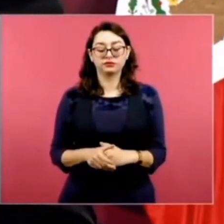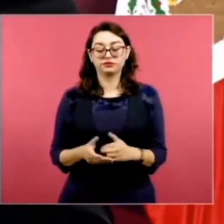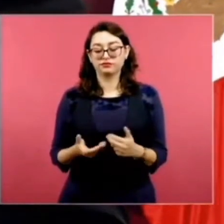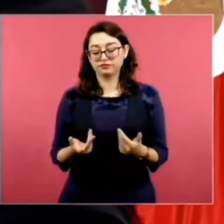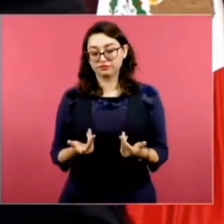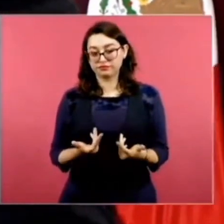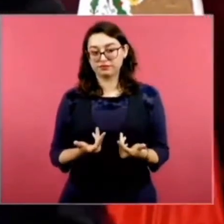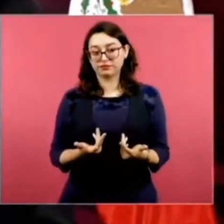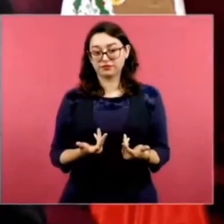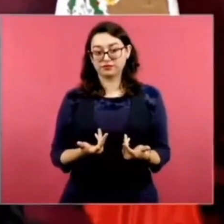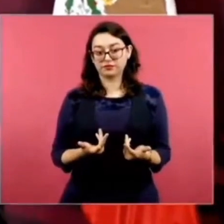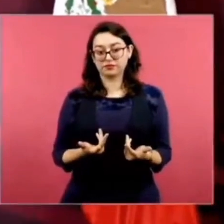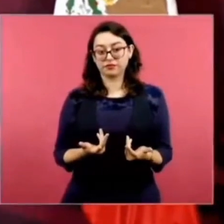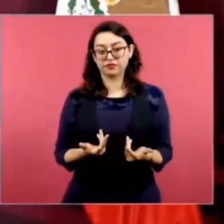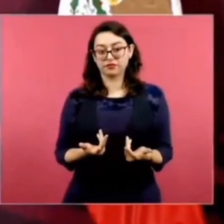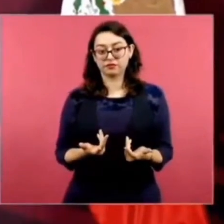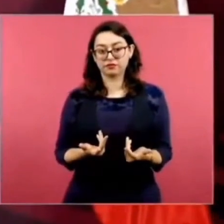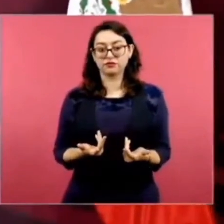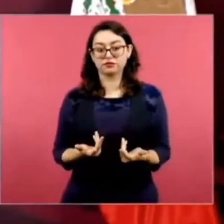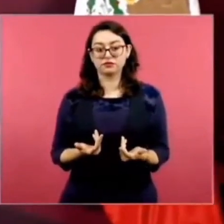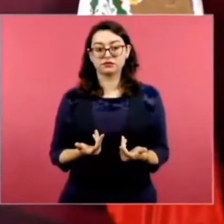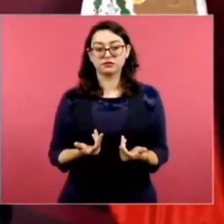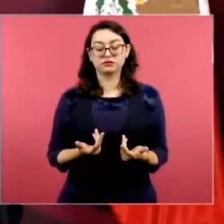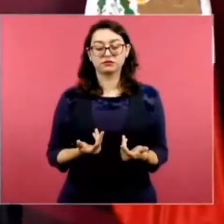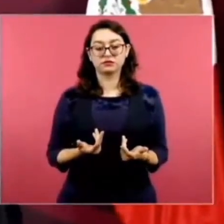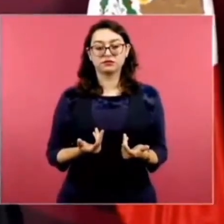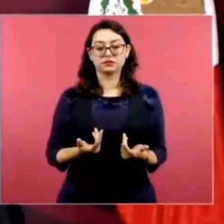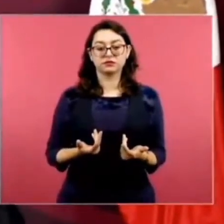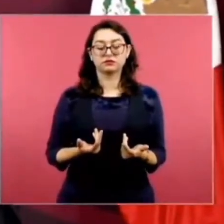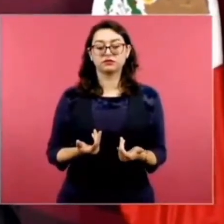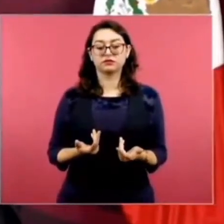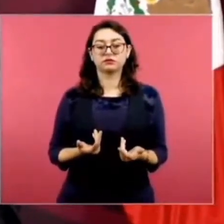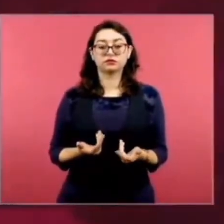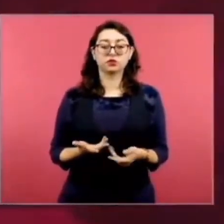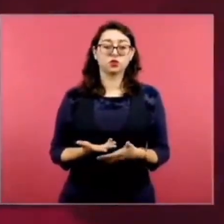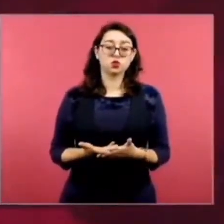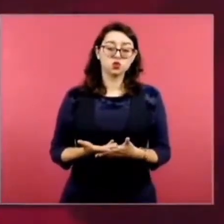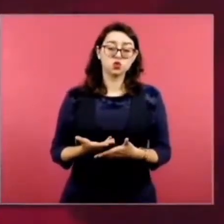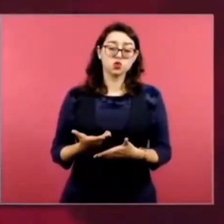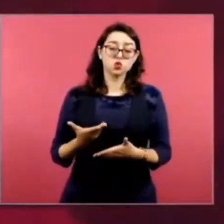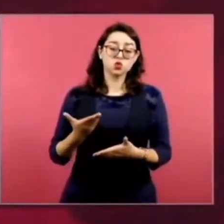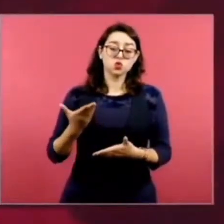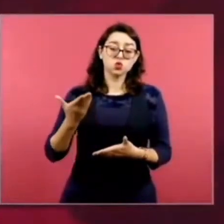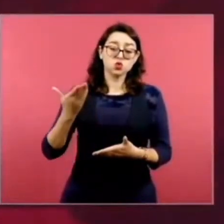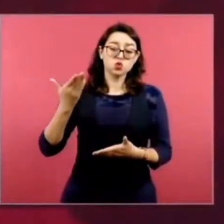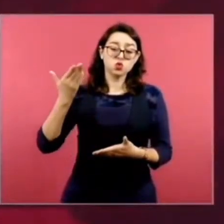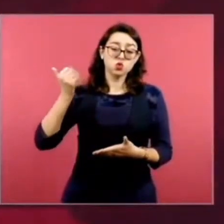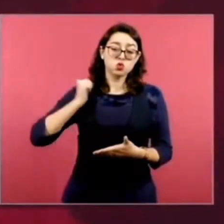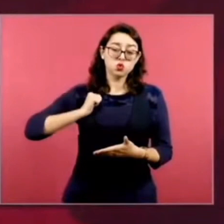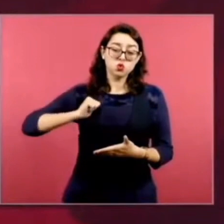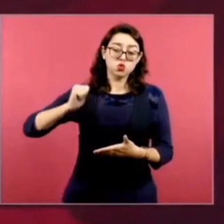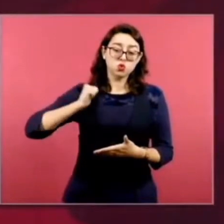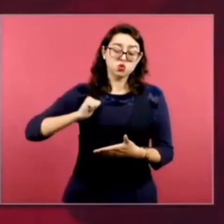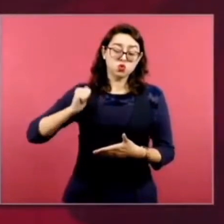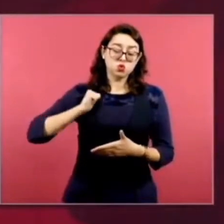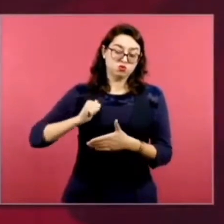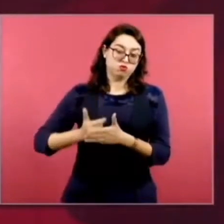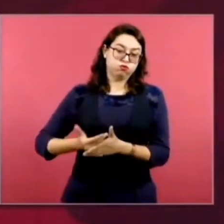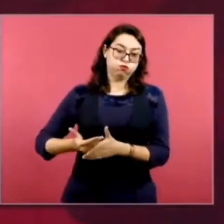construyó hace más de un siglo.